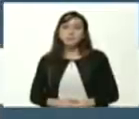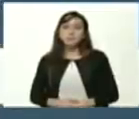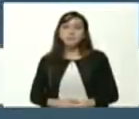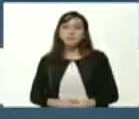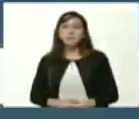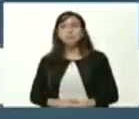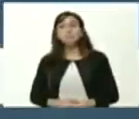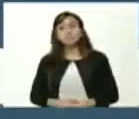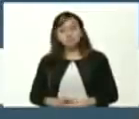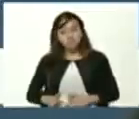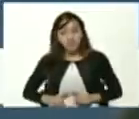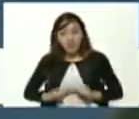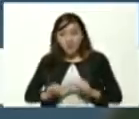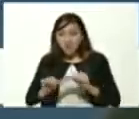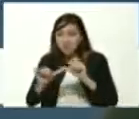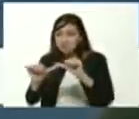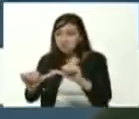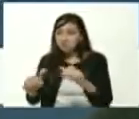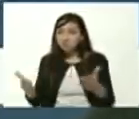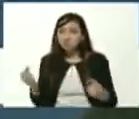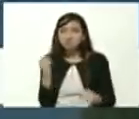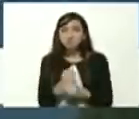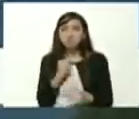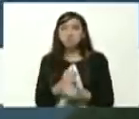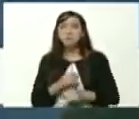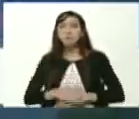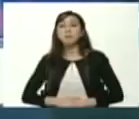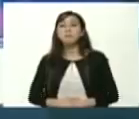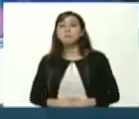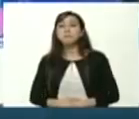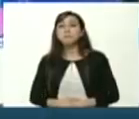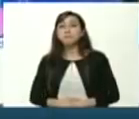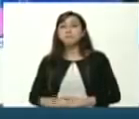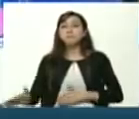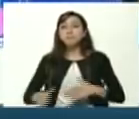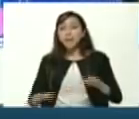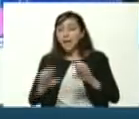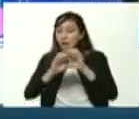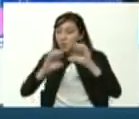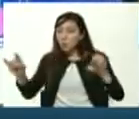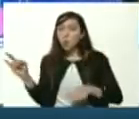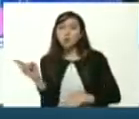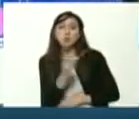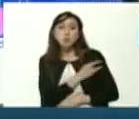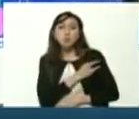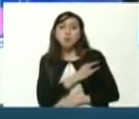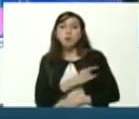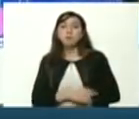montarnos y la única vía es la educación universitaria